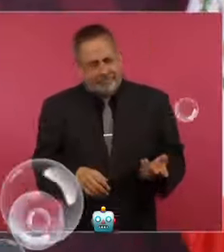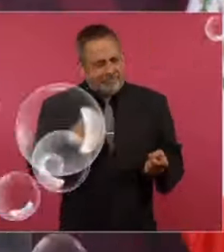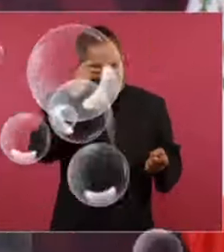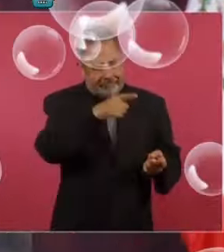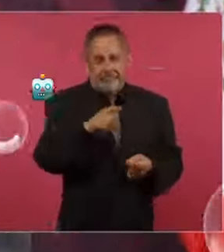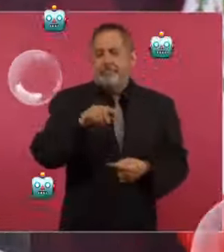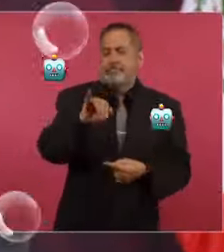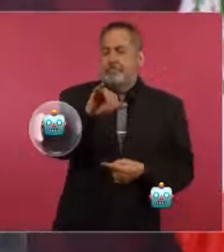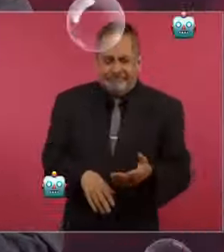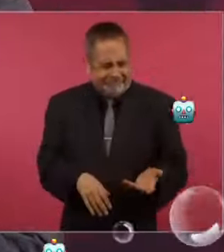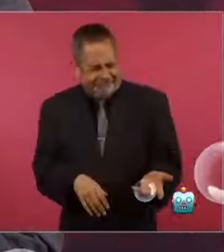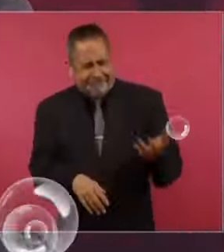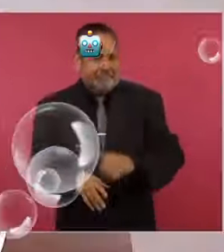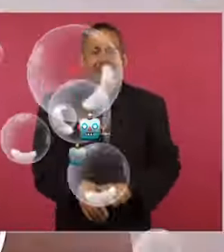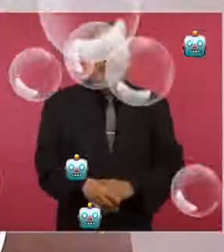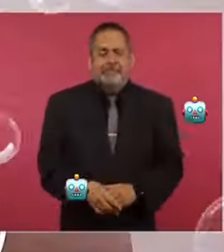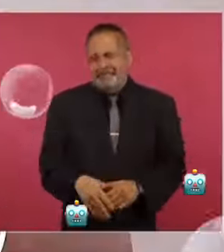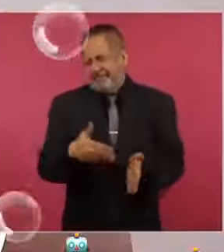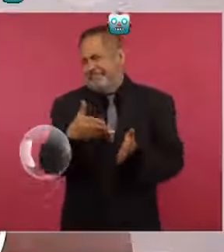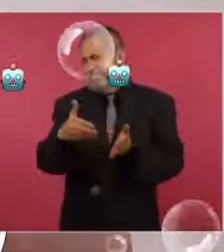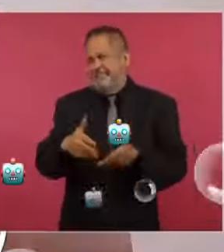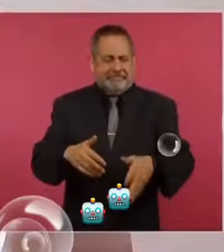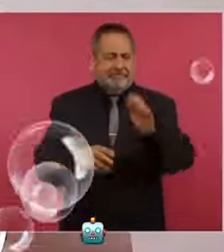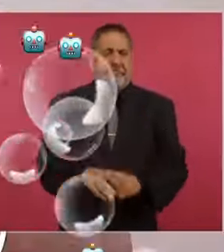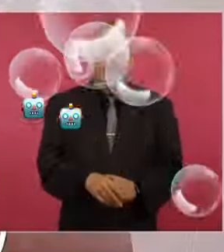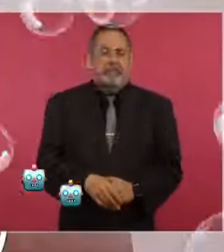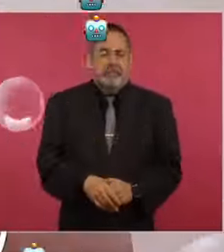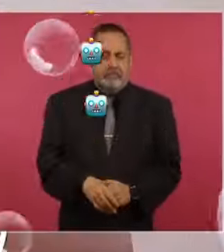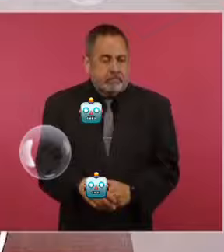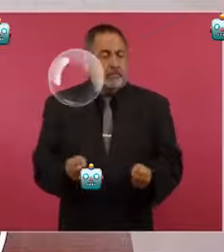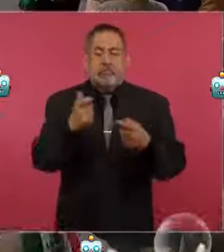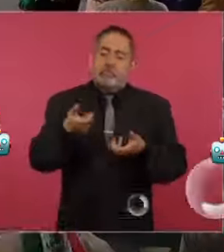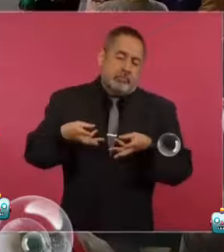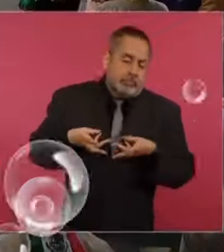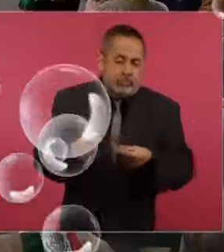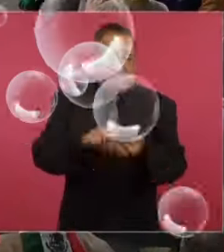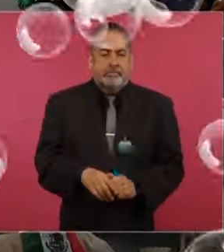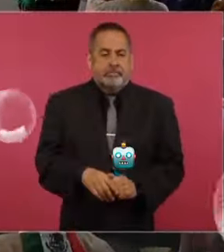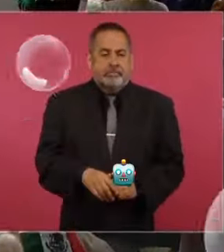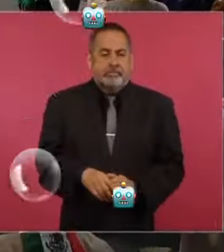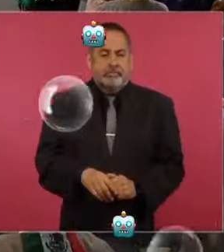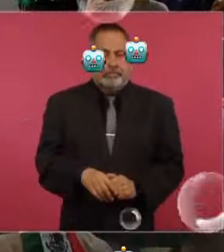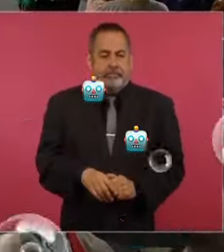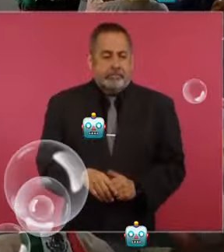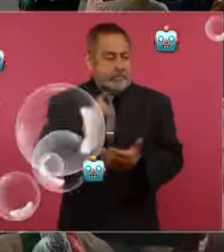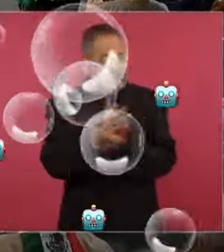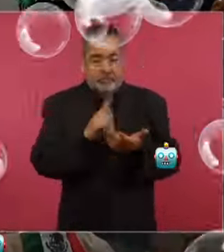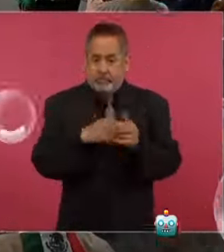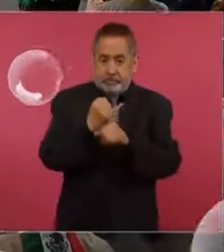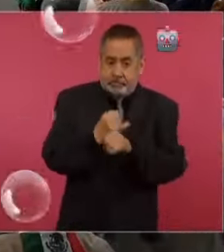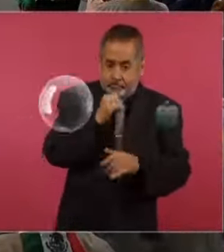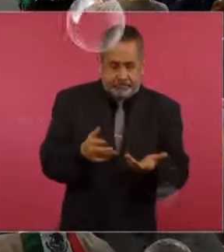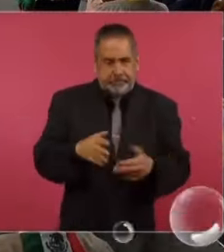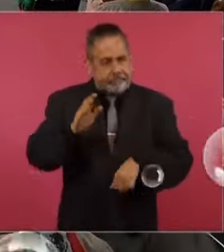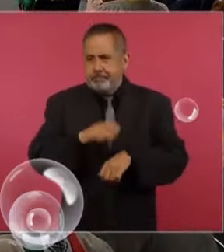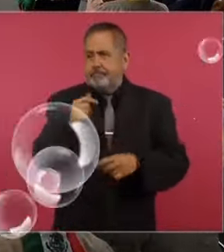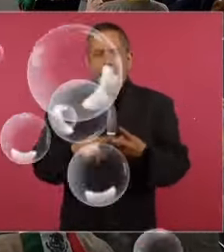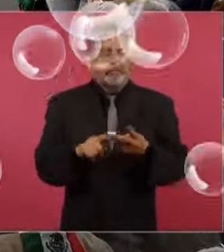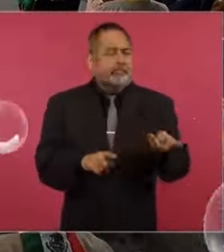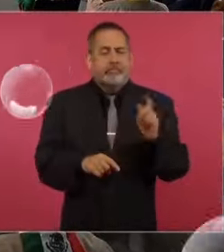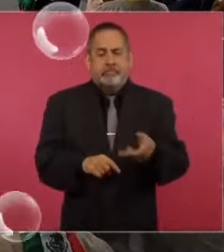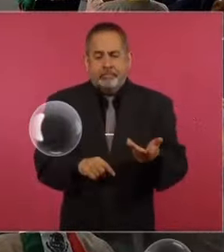inteligencia artificial. Millones. ¿Cuánto dinero? Hacer una estimación. No solo en las redes. Agréguenle